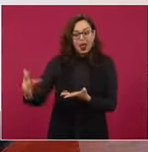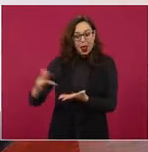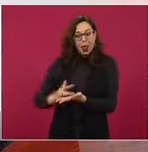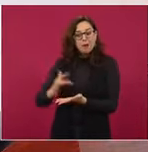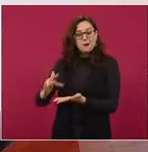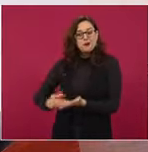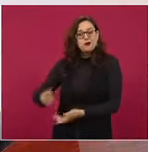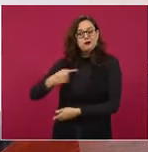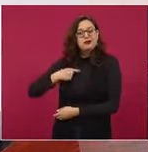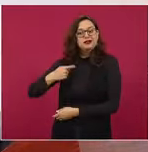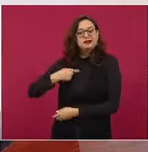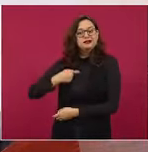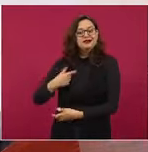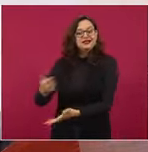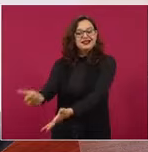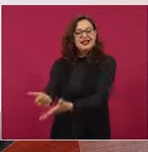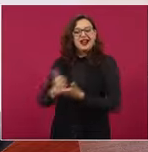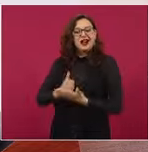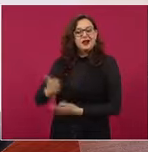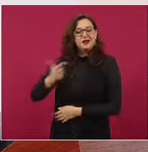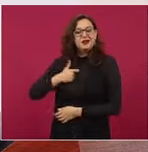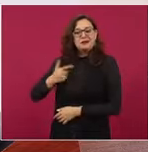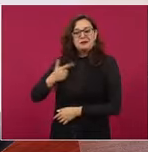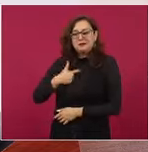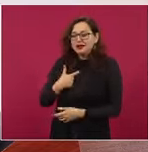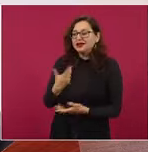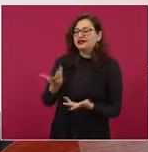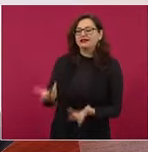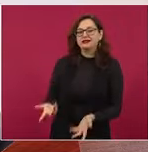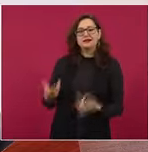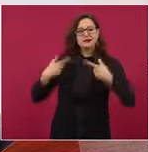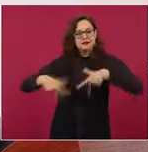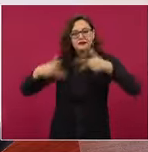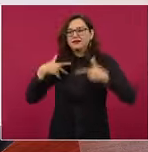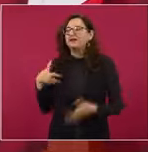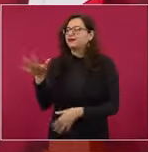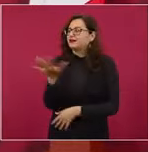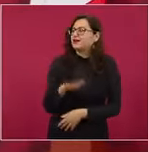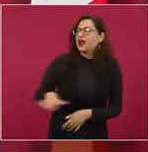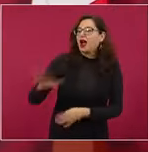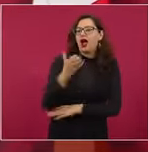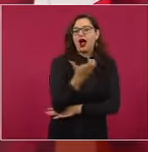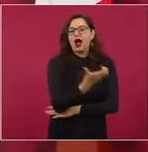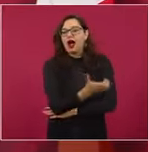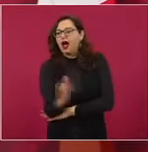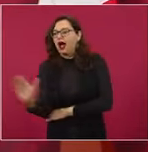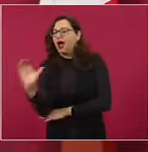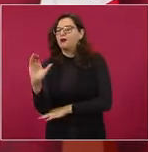los campesinos están